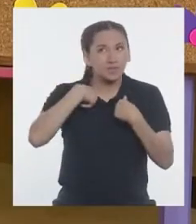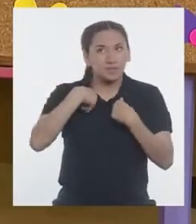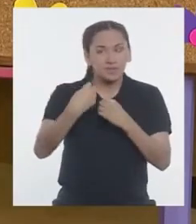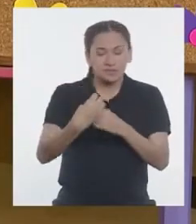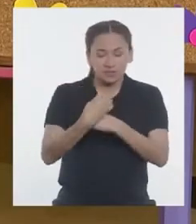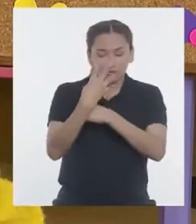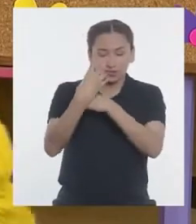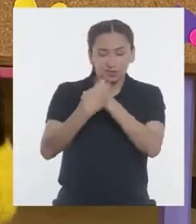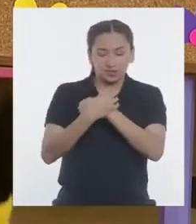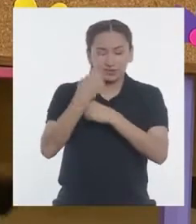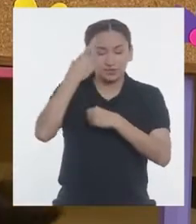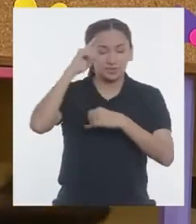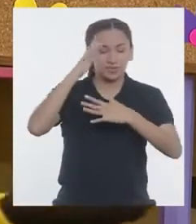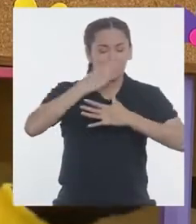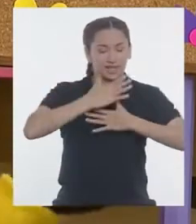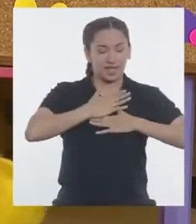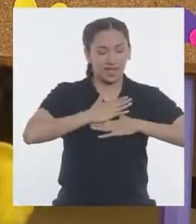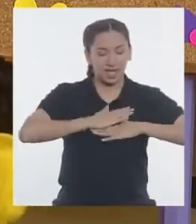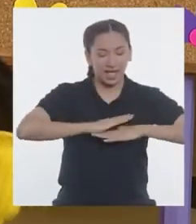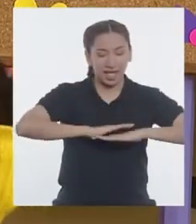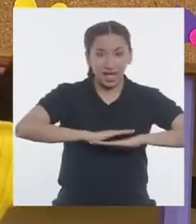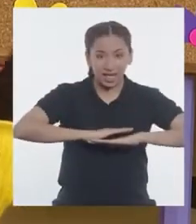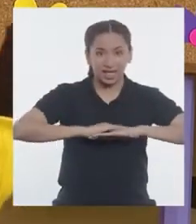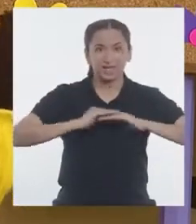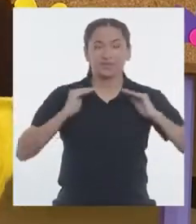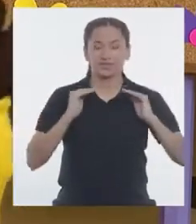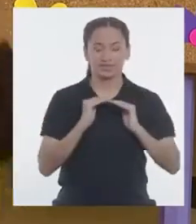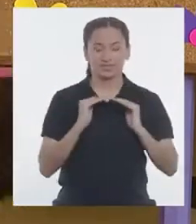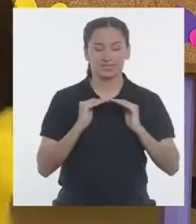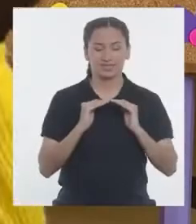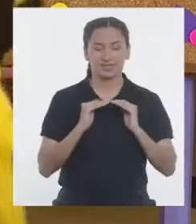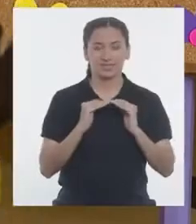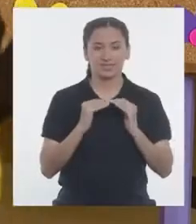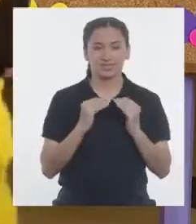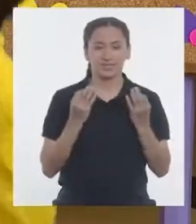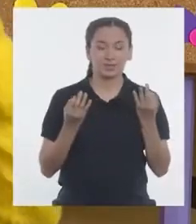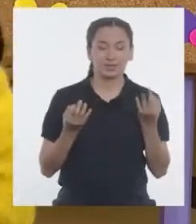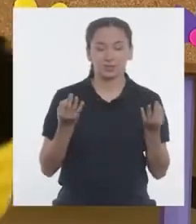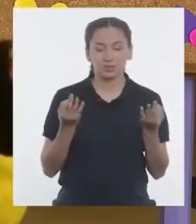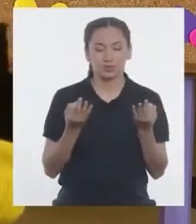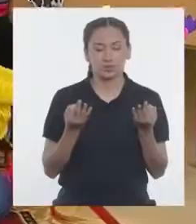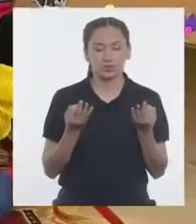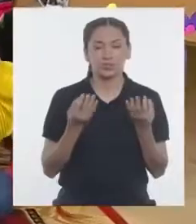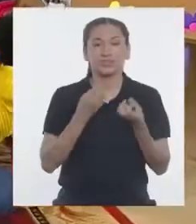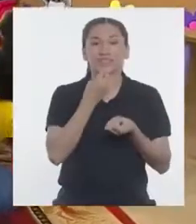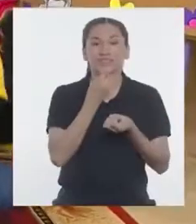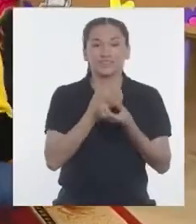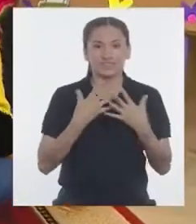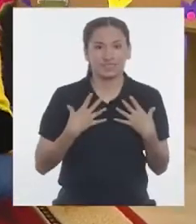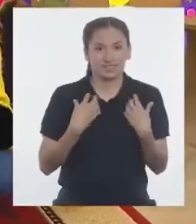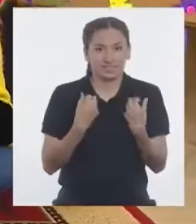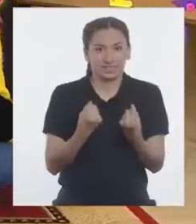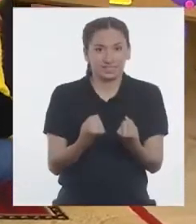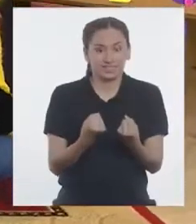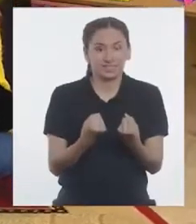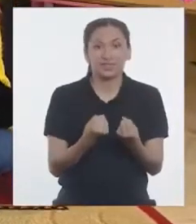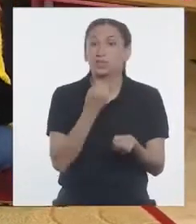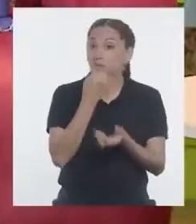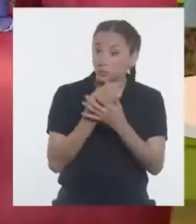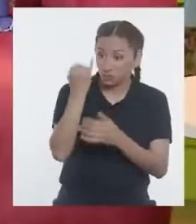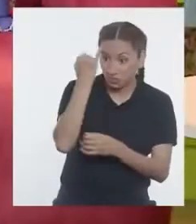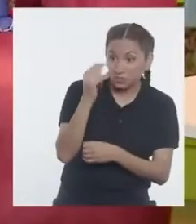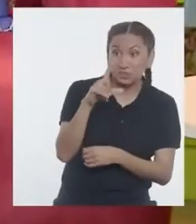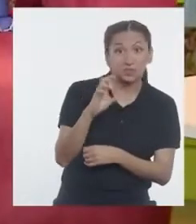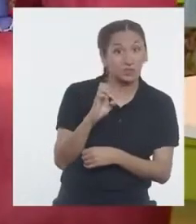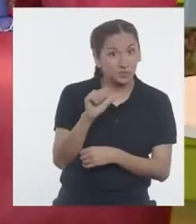mismos para mantener nuestro equilibrio y lograr nuestro bienestar. ¡Qué buena idea, Lea!